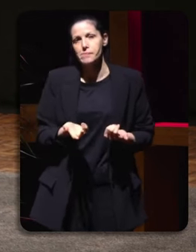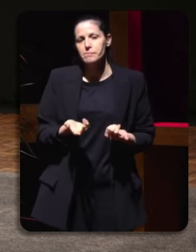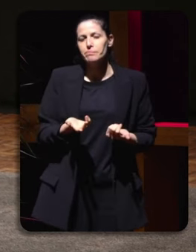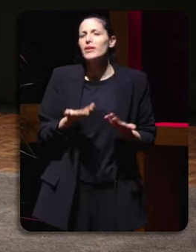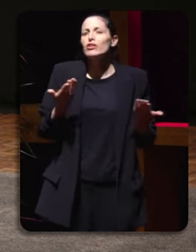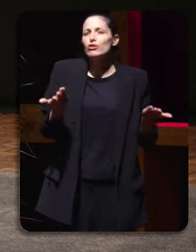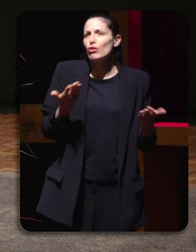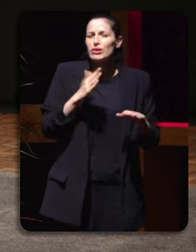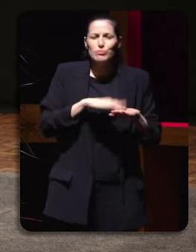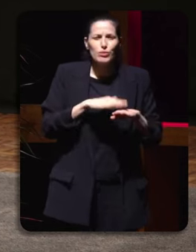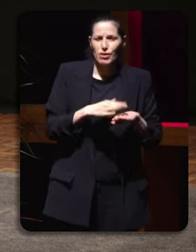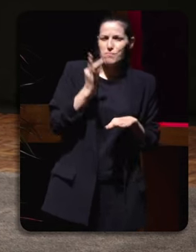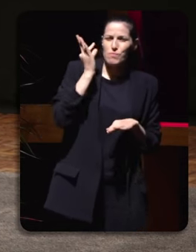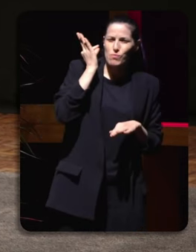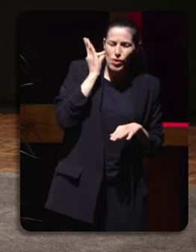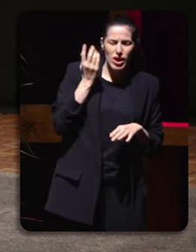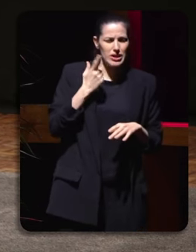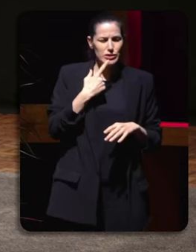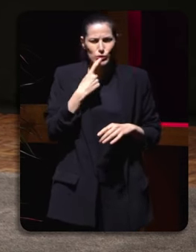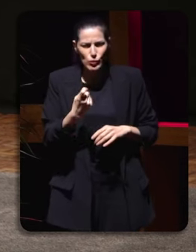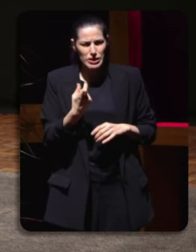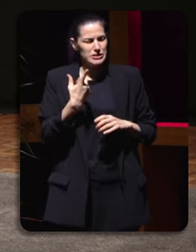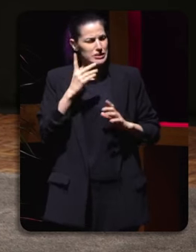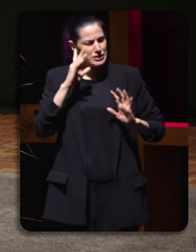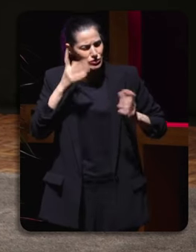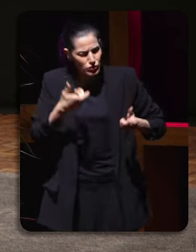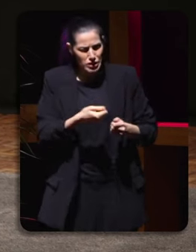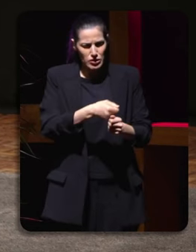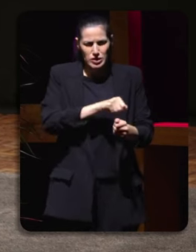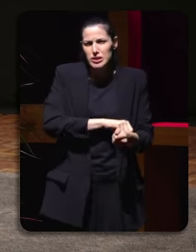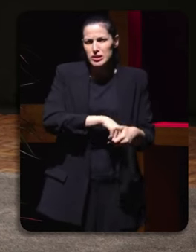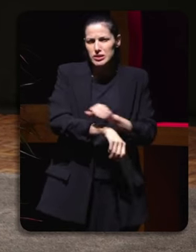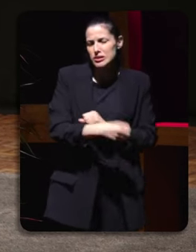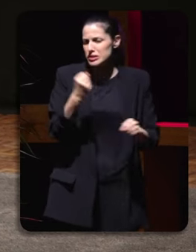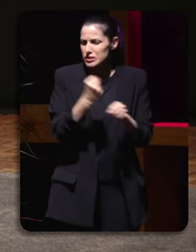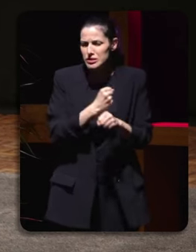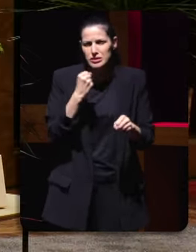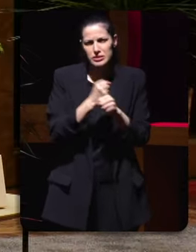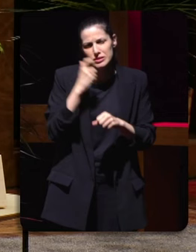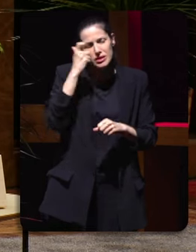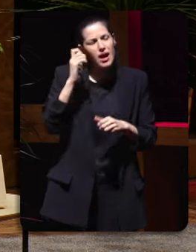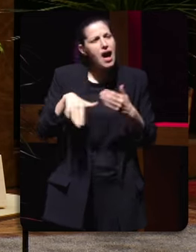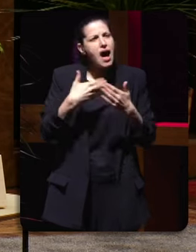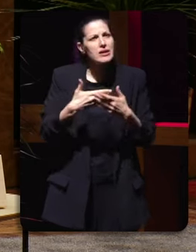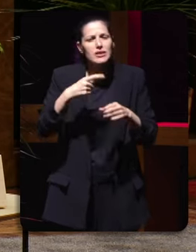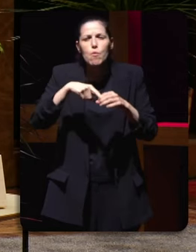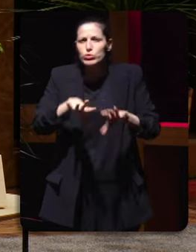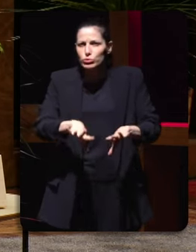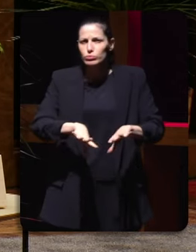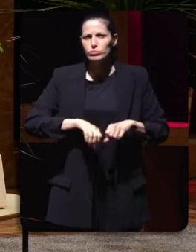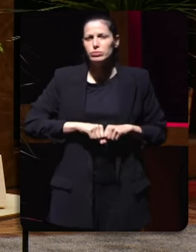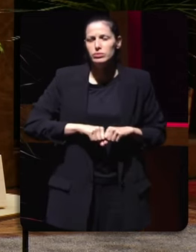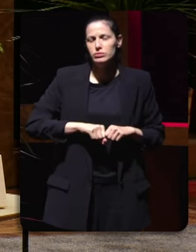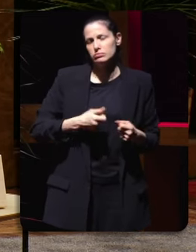mulleres nos costou tanto tempo chegar a ese posto non era que outras mulleres non quixeran e que cando